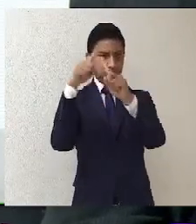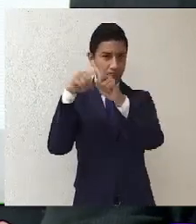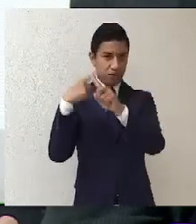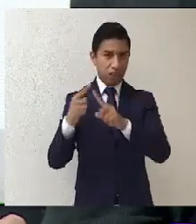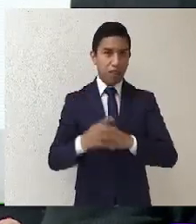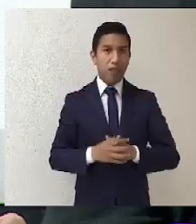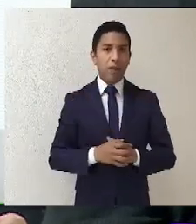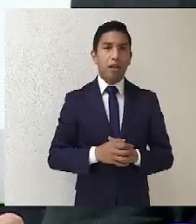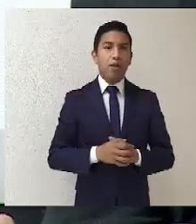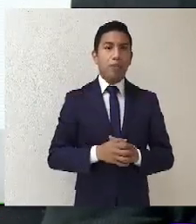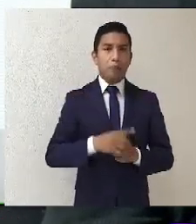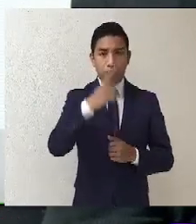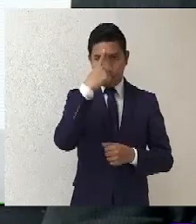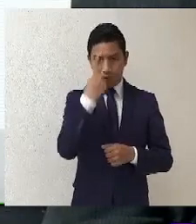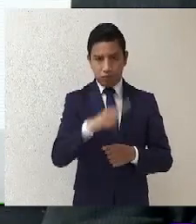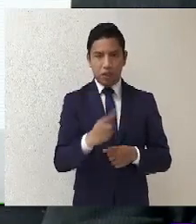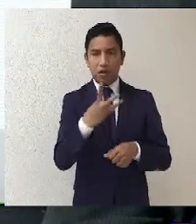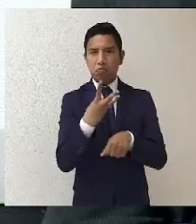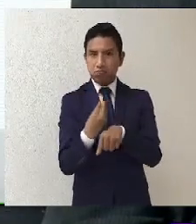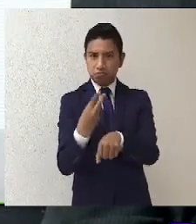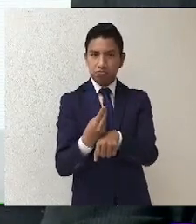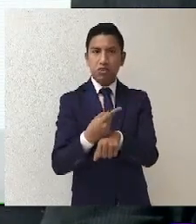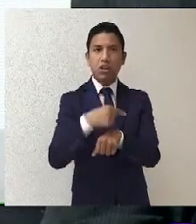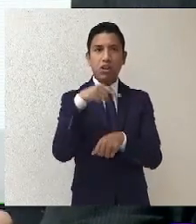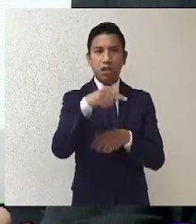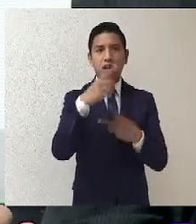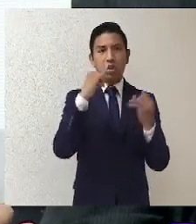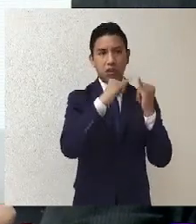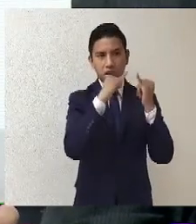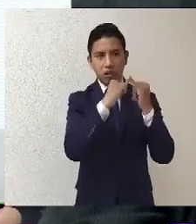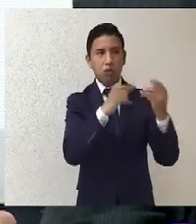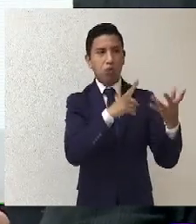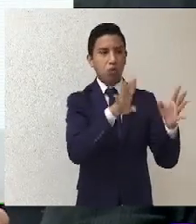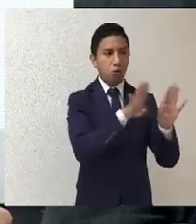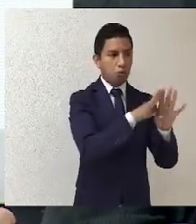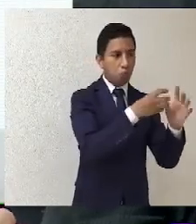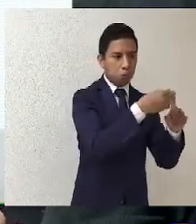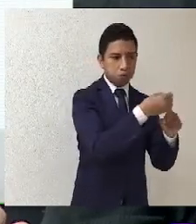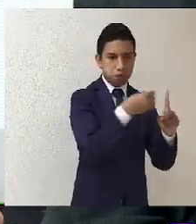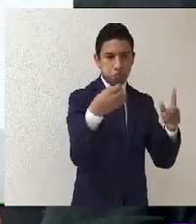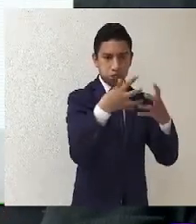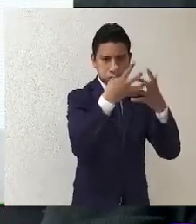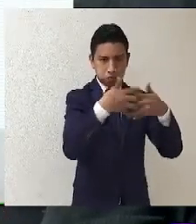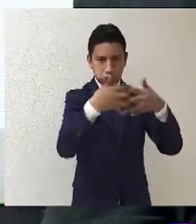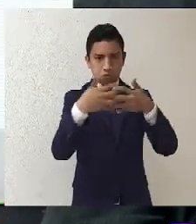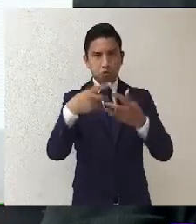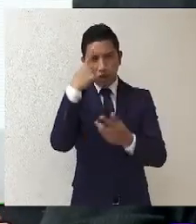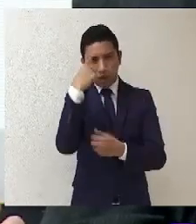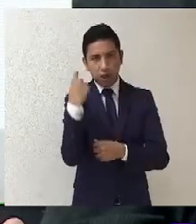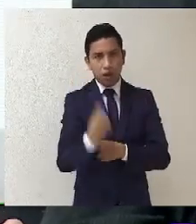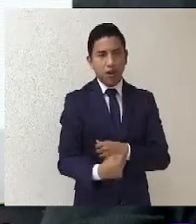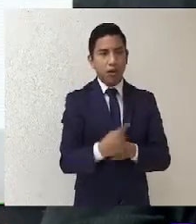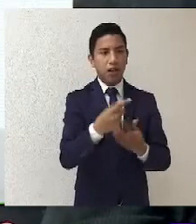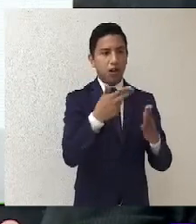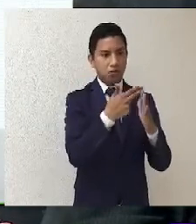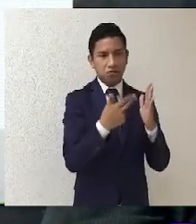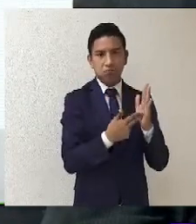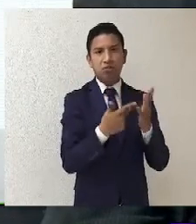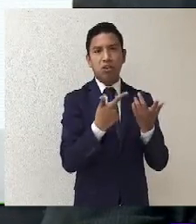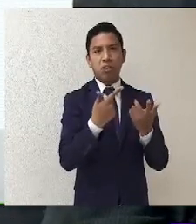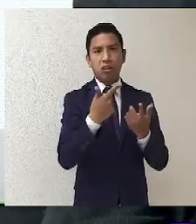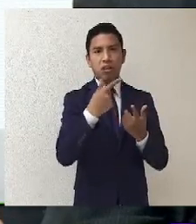sobre las resoluciones en particular y las vías institucionales. Y a través de instrumentos